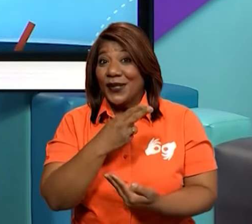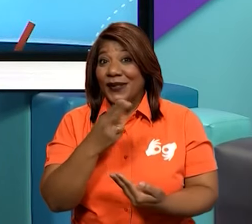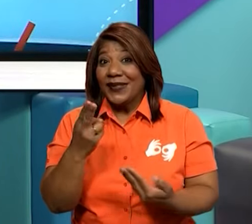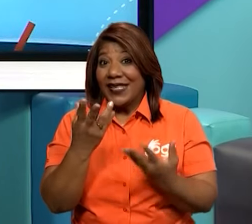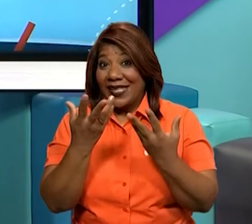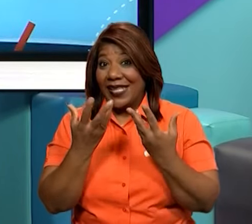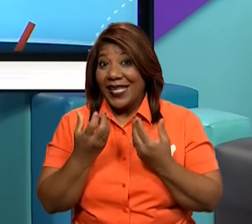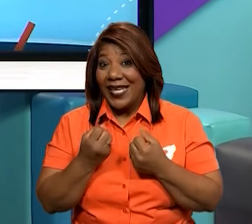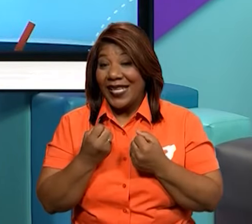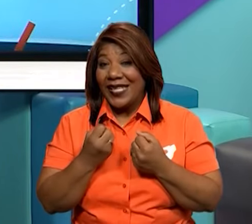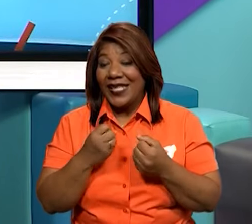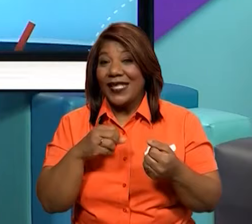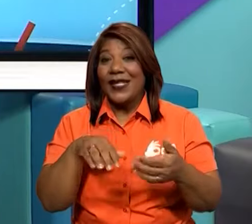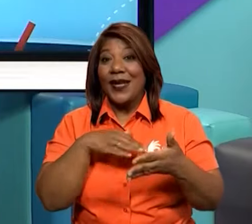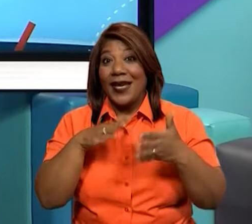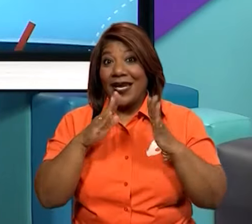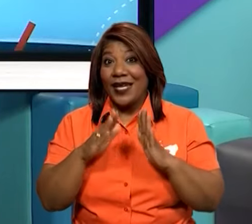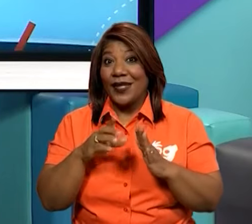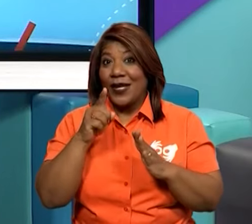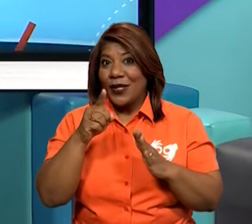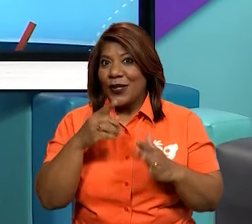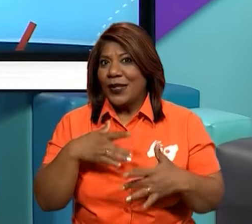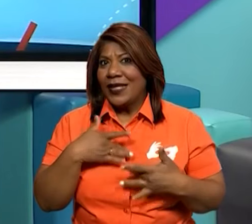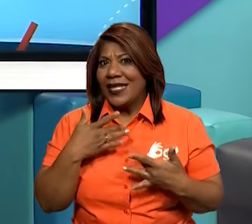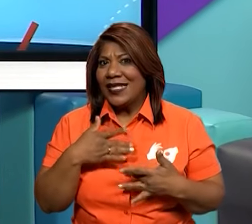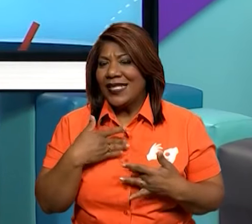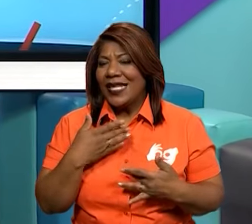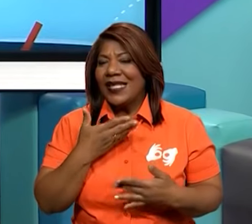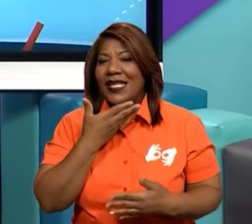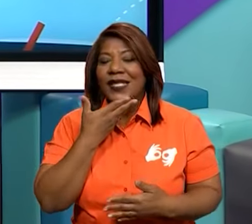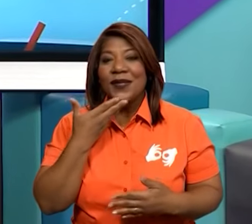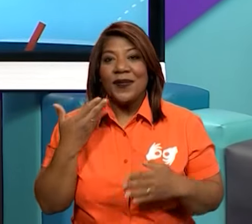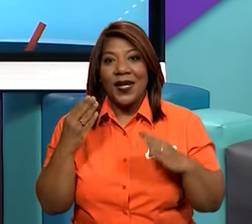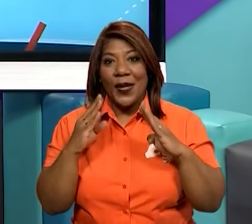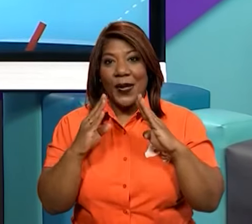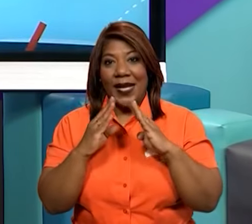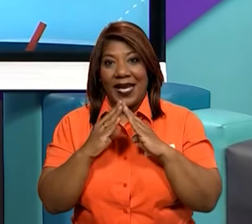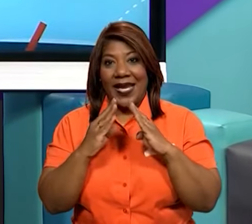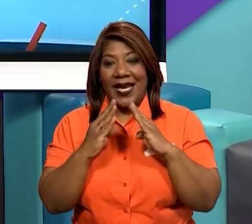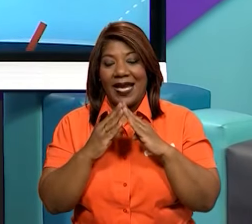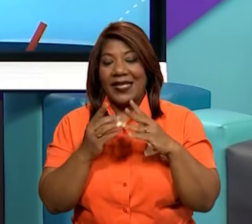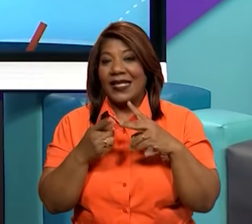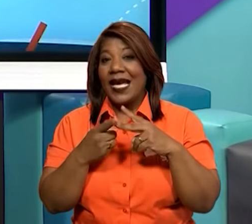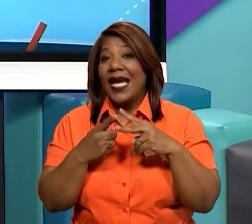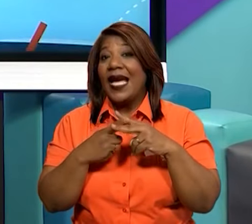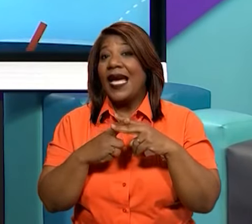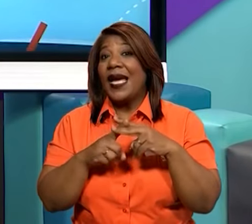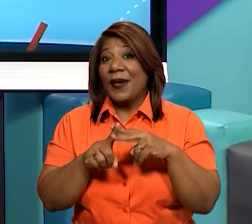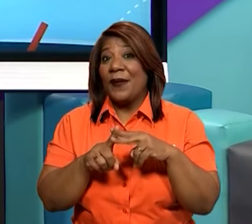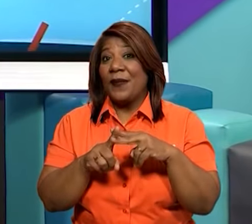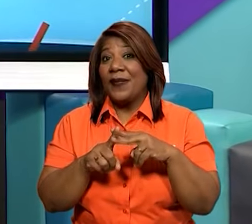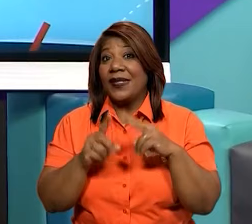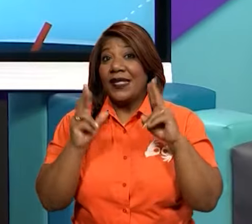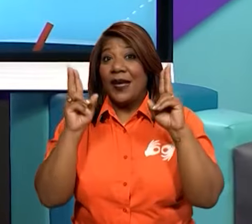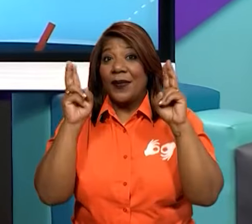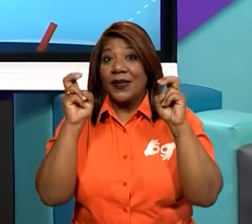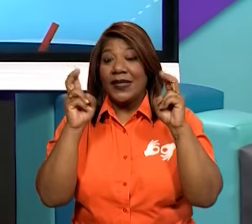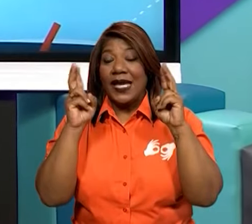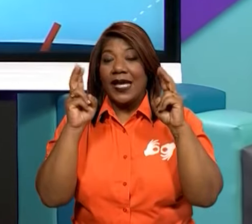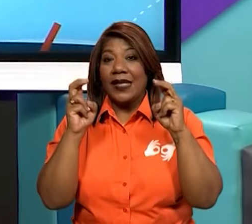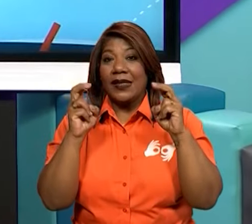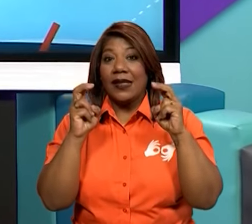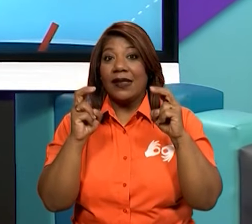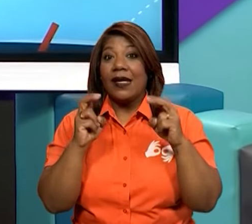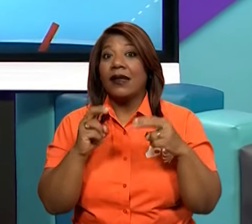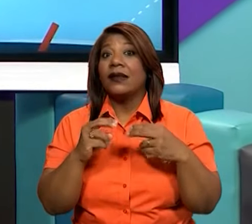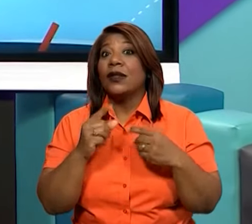ahora sí, con esta oración espero que te sientas mejor ahí en casa. Vamos a iniciar nuestro tema del día de hoy con